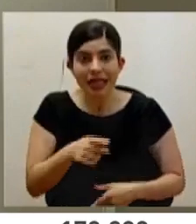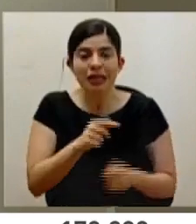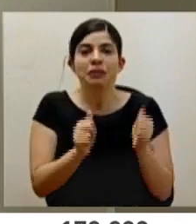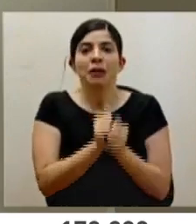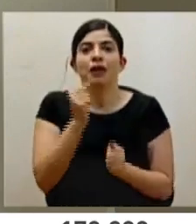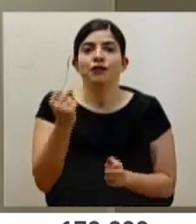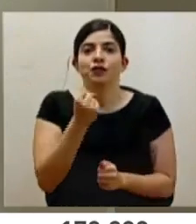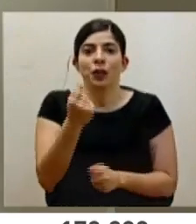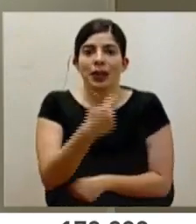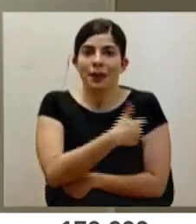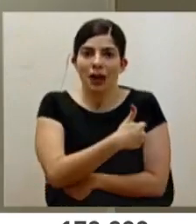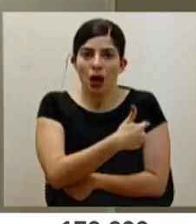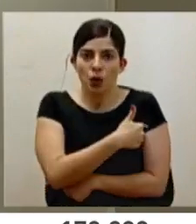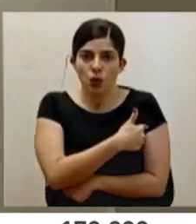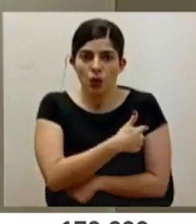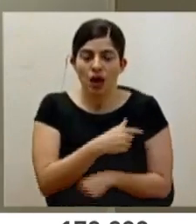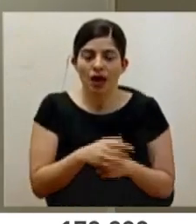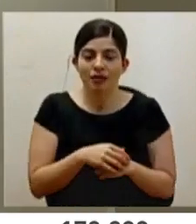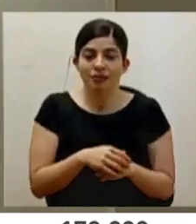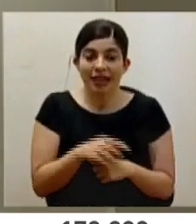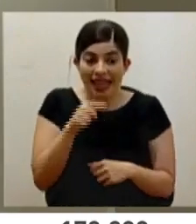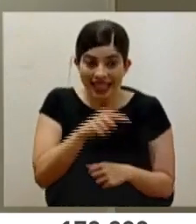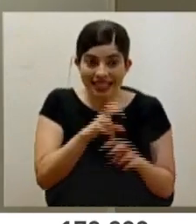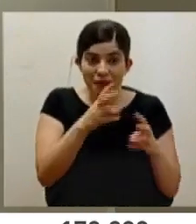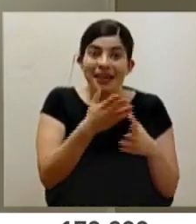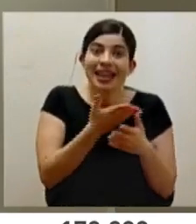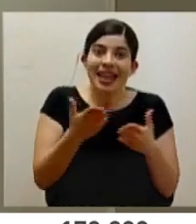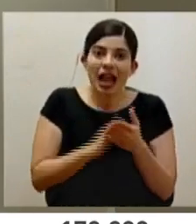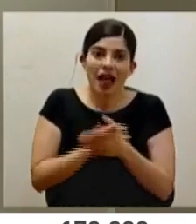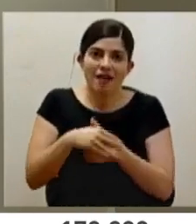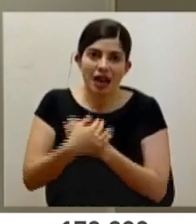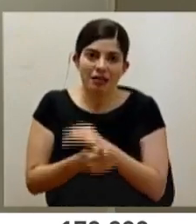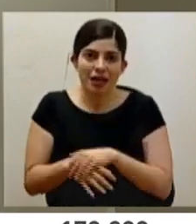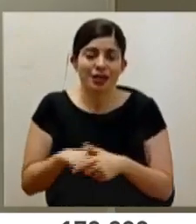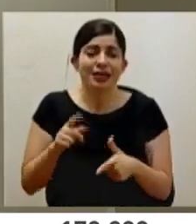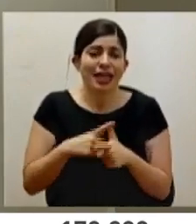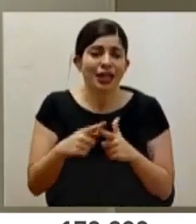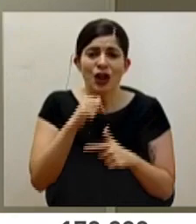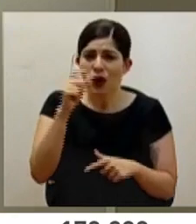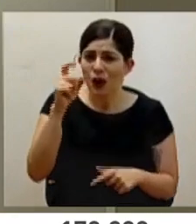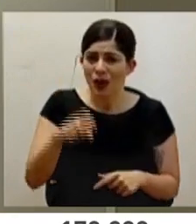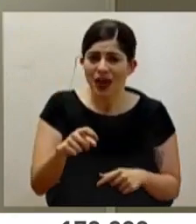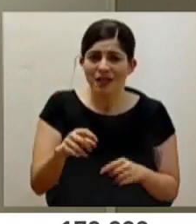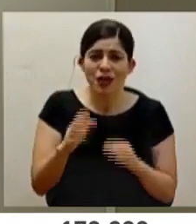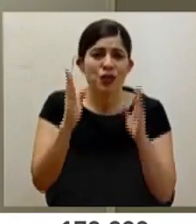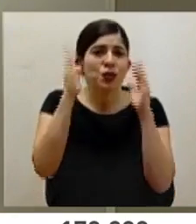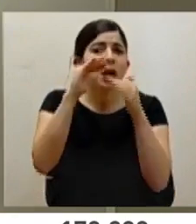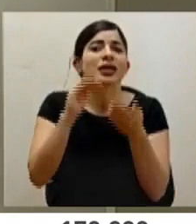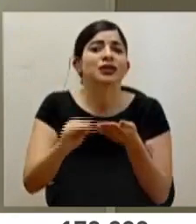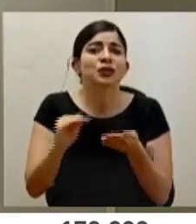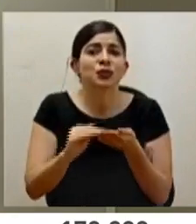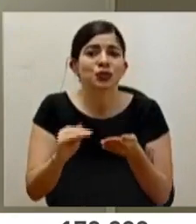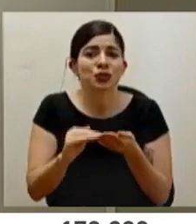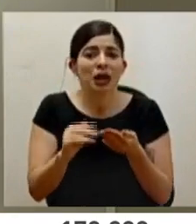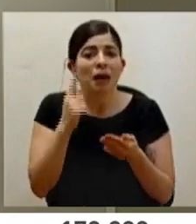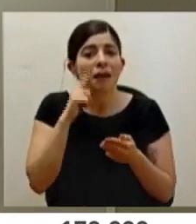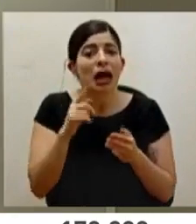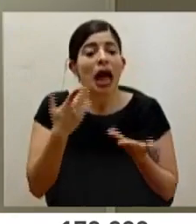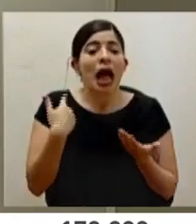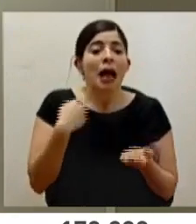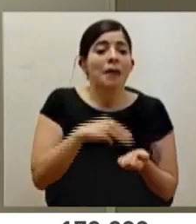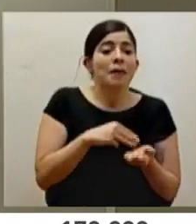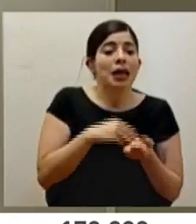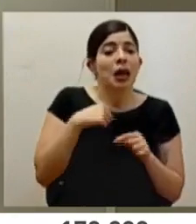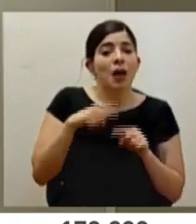fuerte el hecho de vacunarse, incluso en este caso que lavarse las manos. Así que no debe haber ninguna excusa, a menos de que haya ya una contraindicación médica